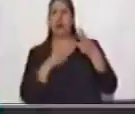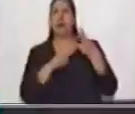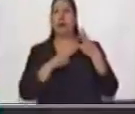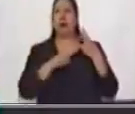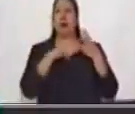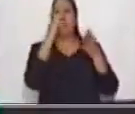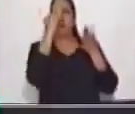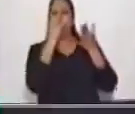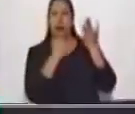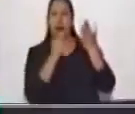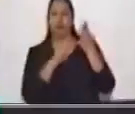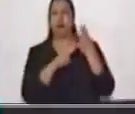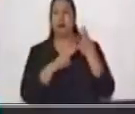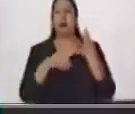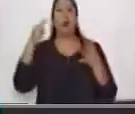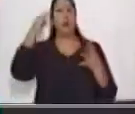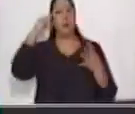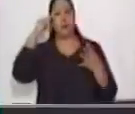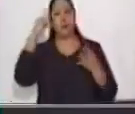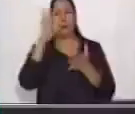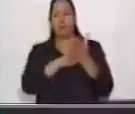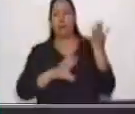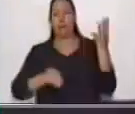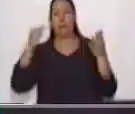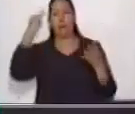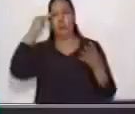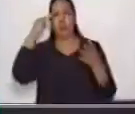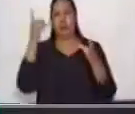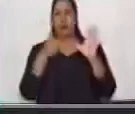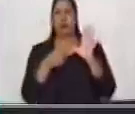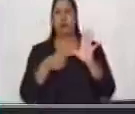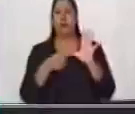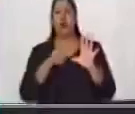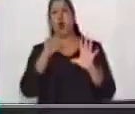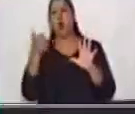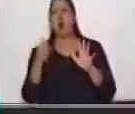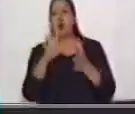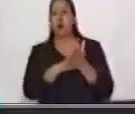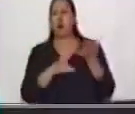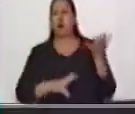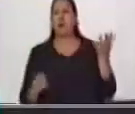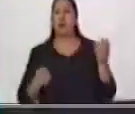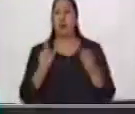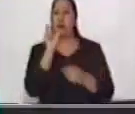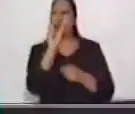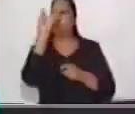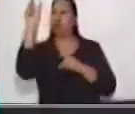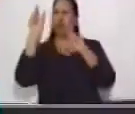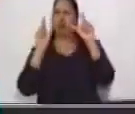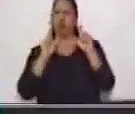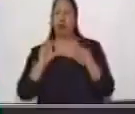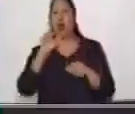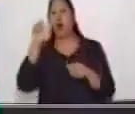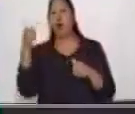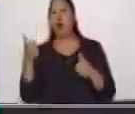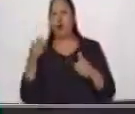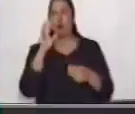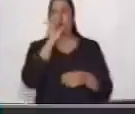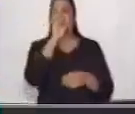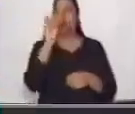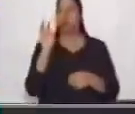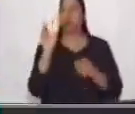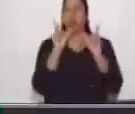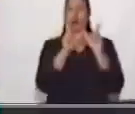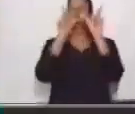mapa mental, mapa conceptual y cuadro sinóptico. Correcto. Las encontramos todas. Demos un